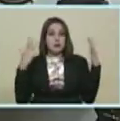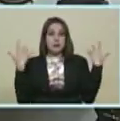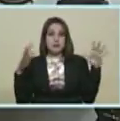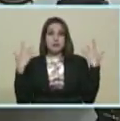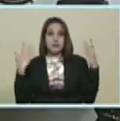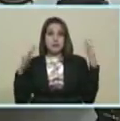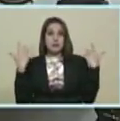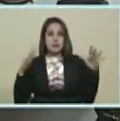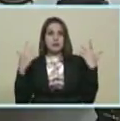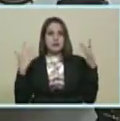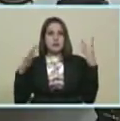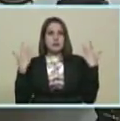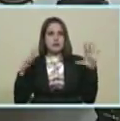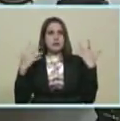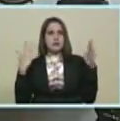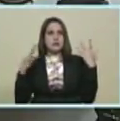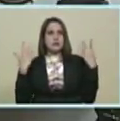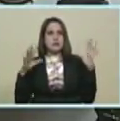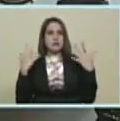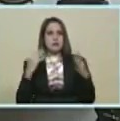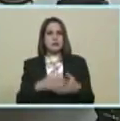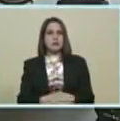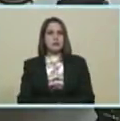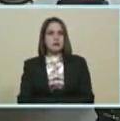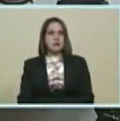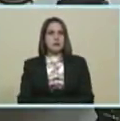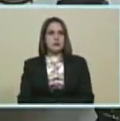250 mil Bolívares